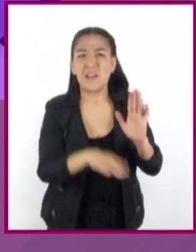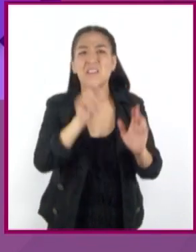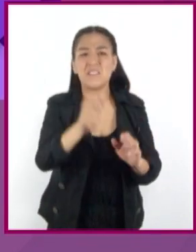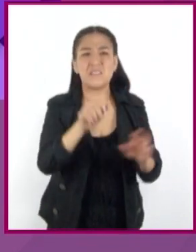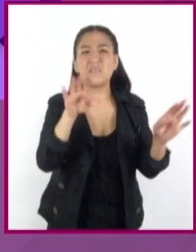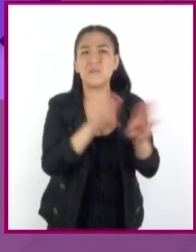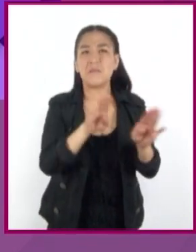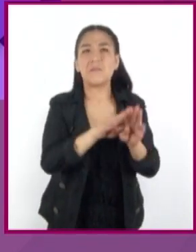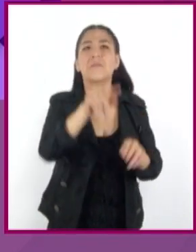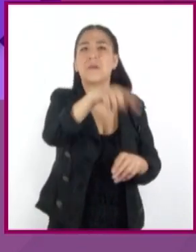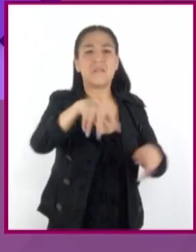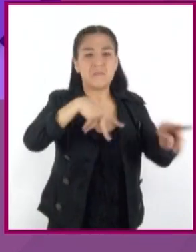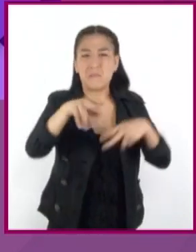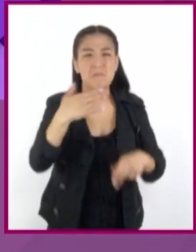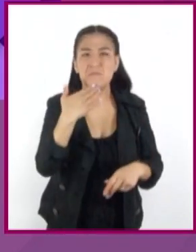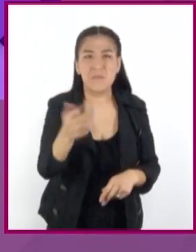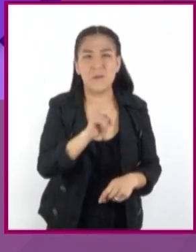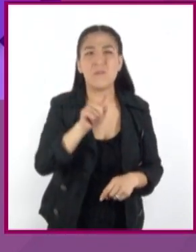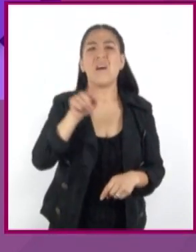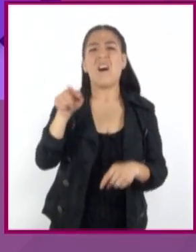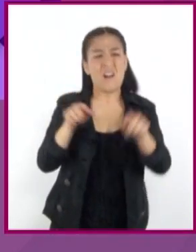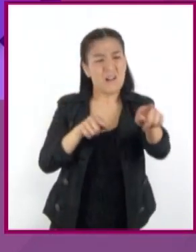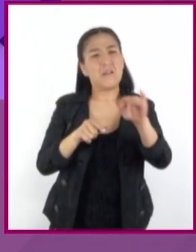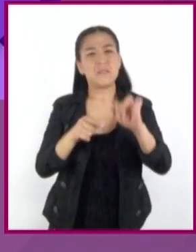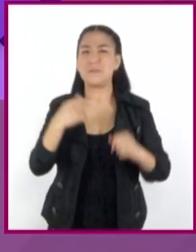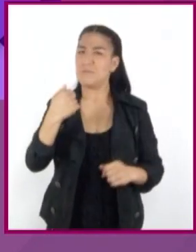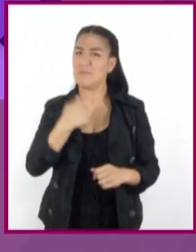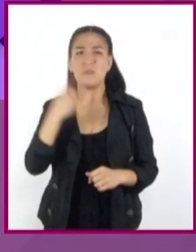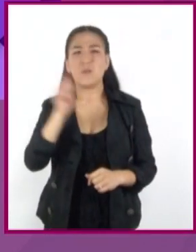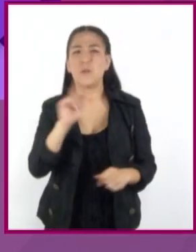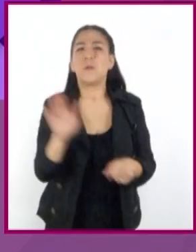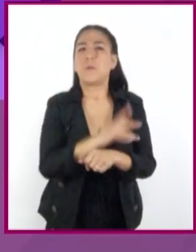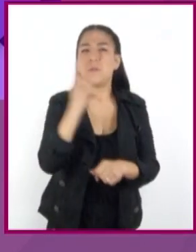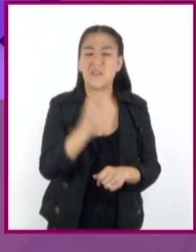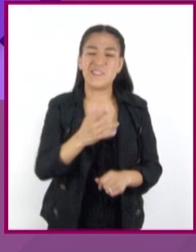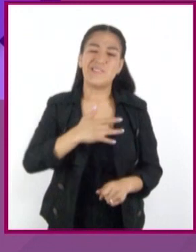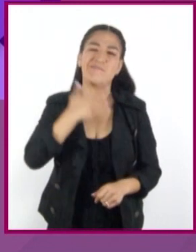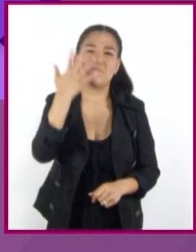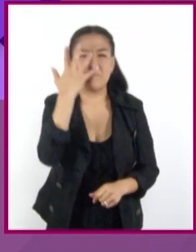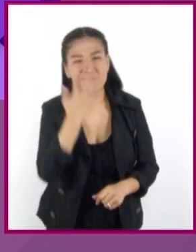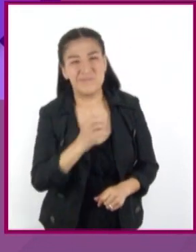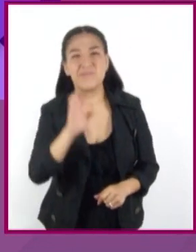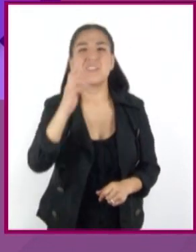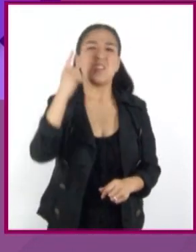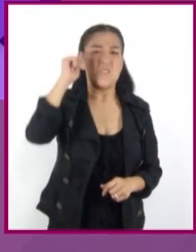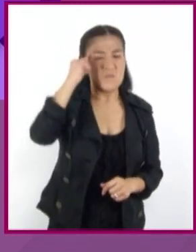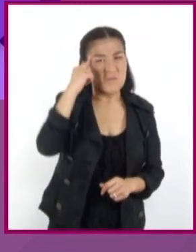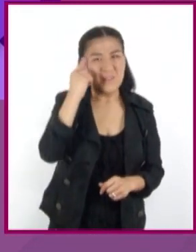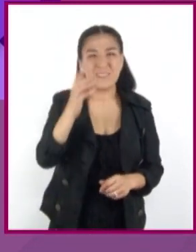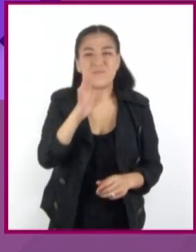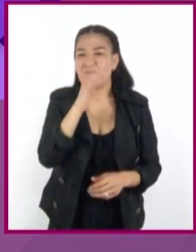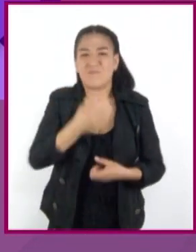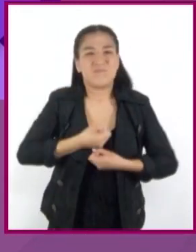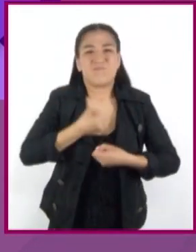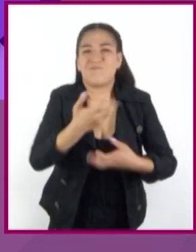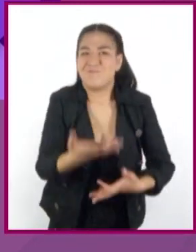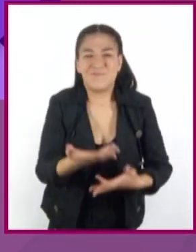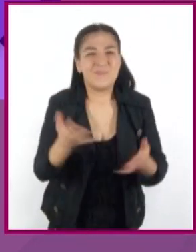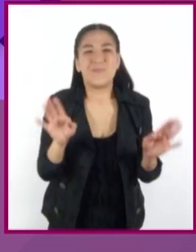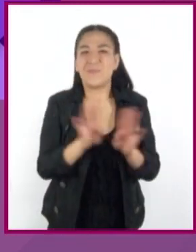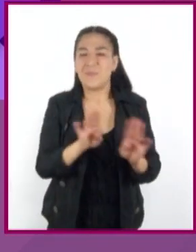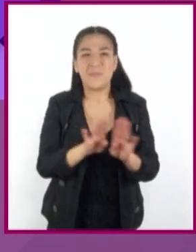él si fueron llamados y él no. Se sintió muy mal, estaba triste, enojado, sin poder expresar lo que le pasaba.